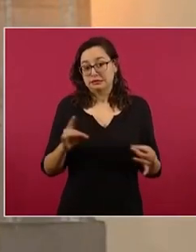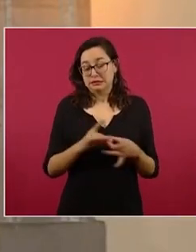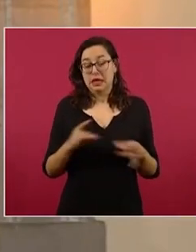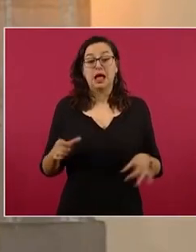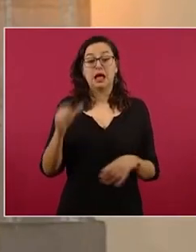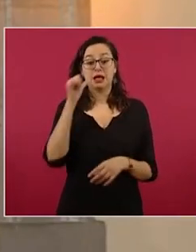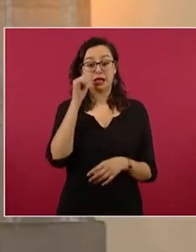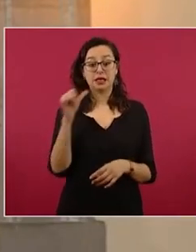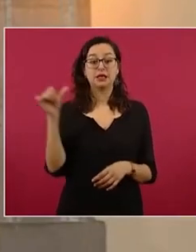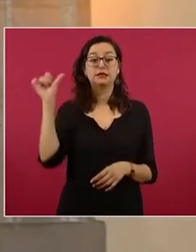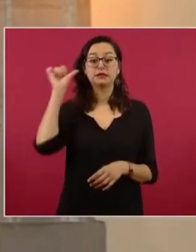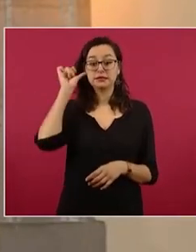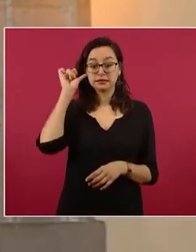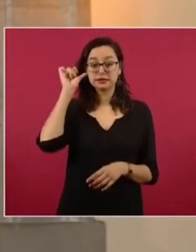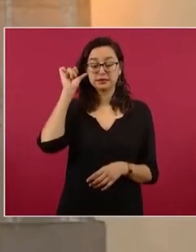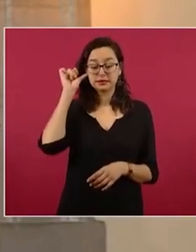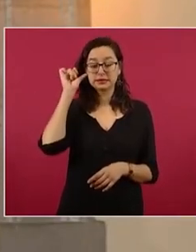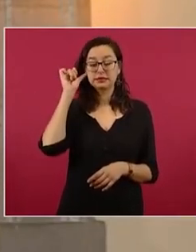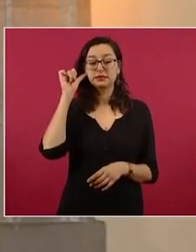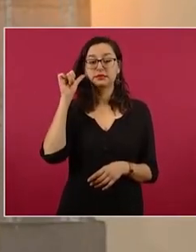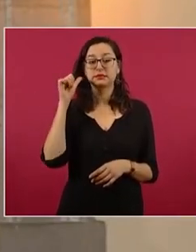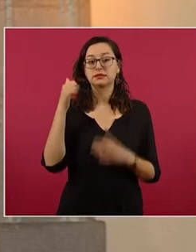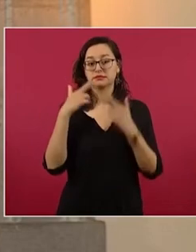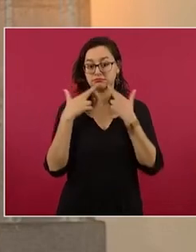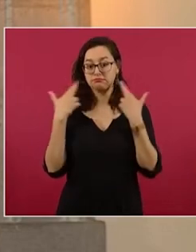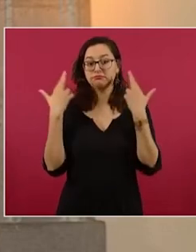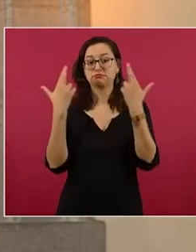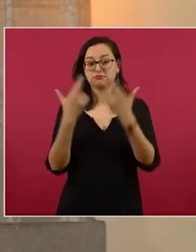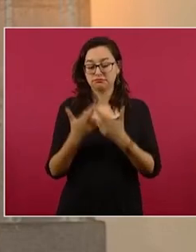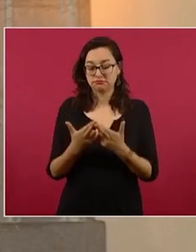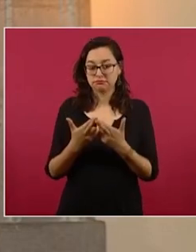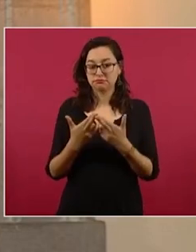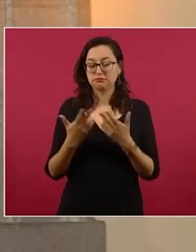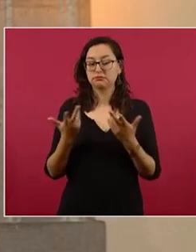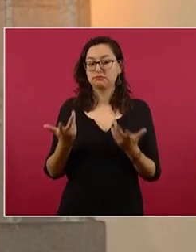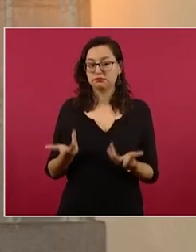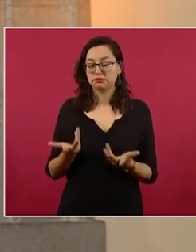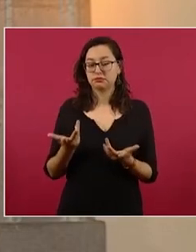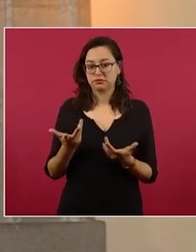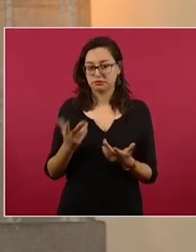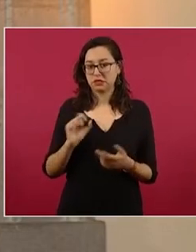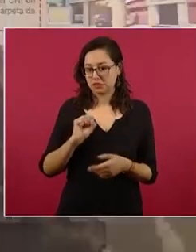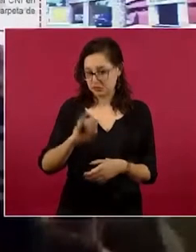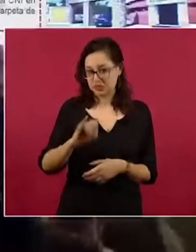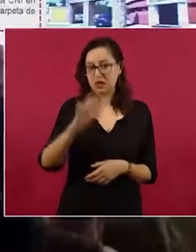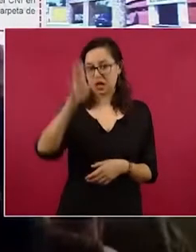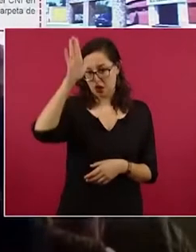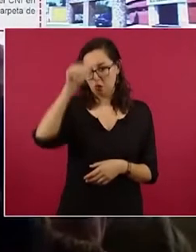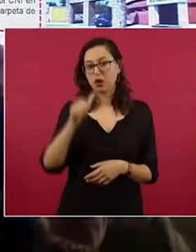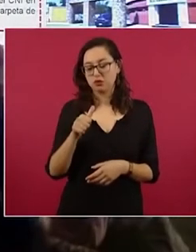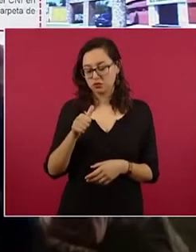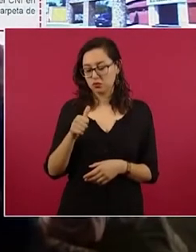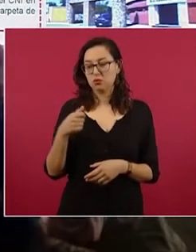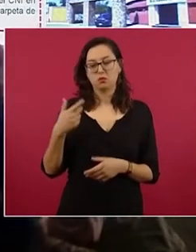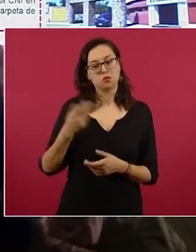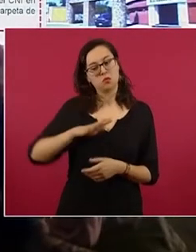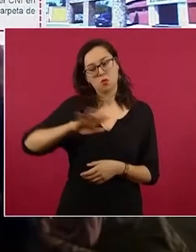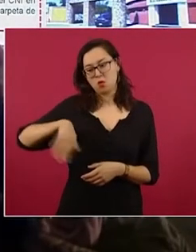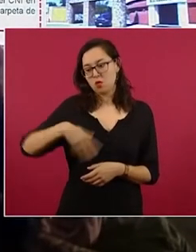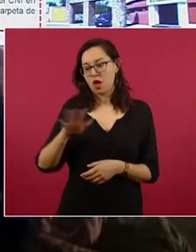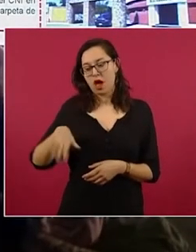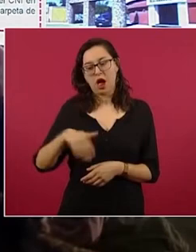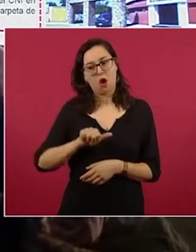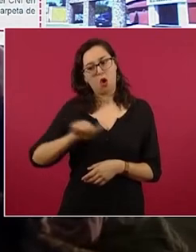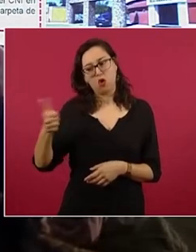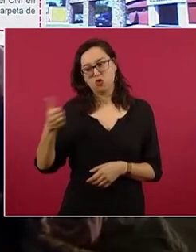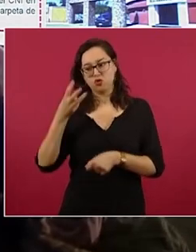seguimiento hubo la anuencia también para buscar una tercera opinión un tercer